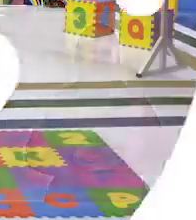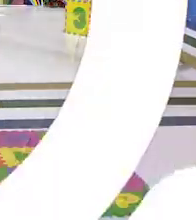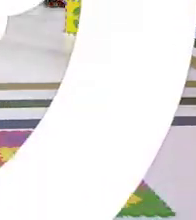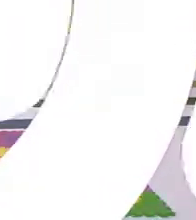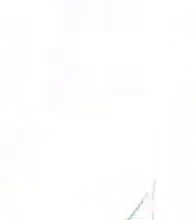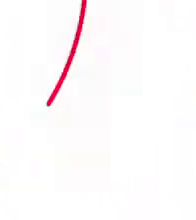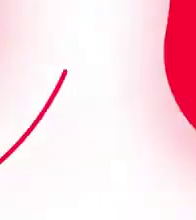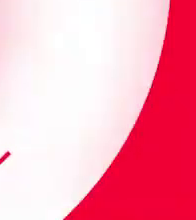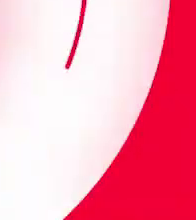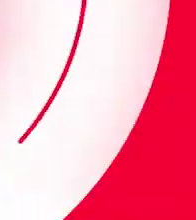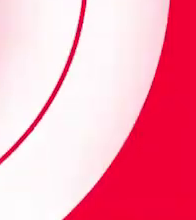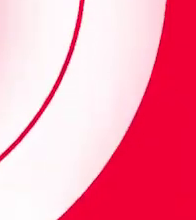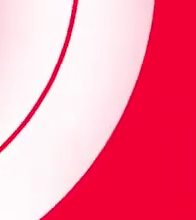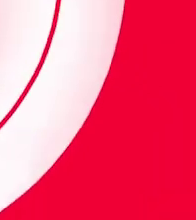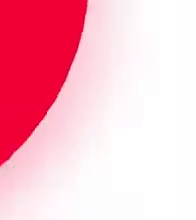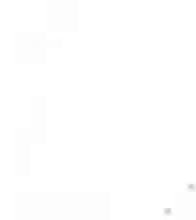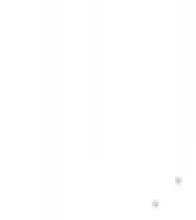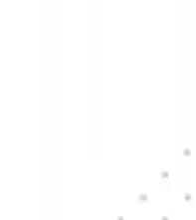Vamos.